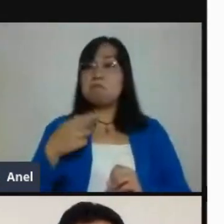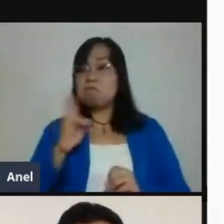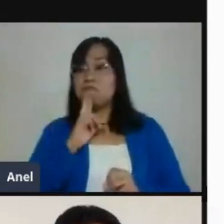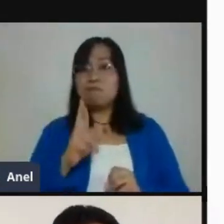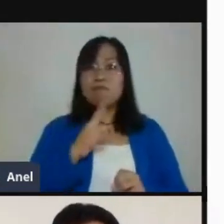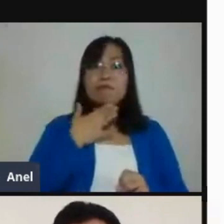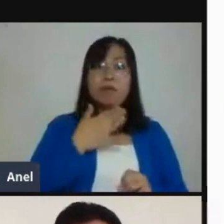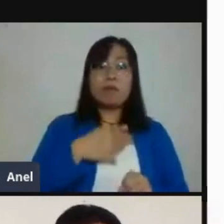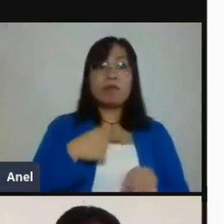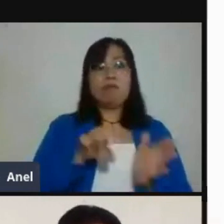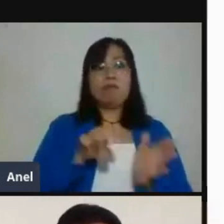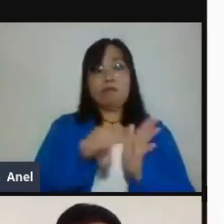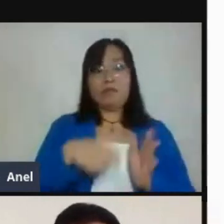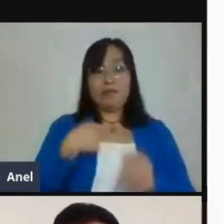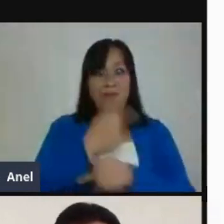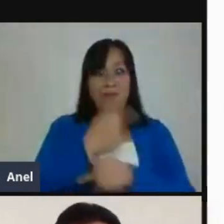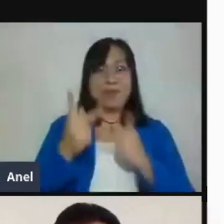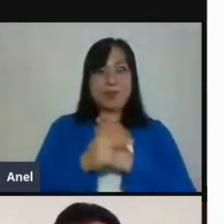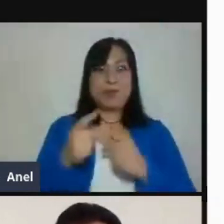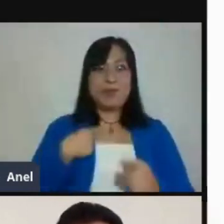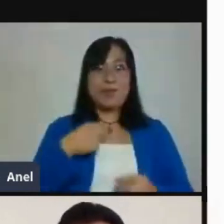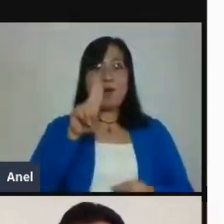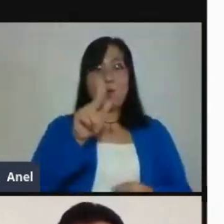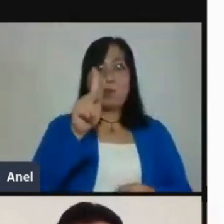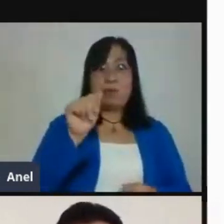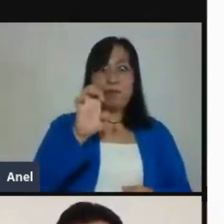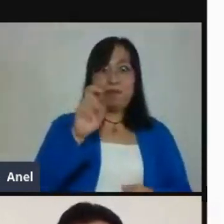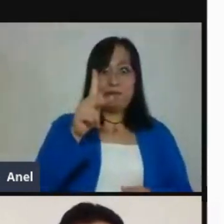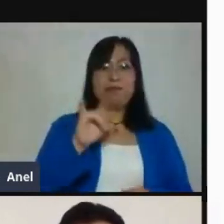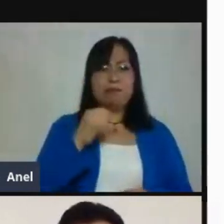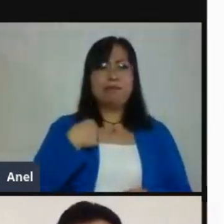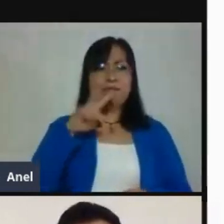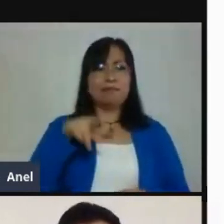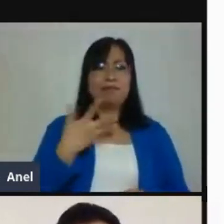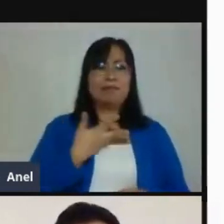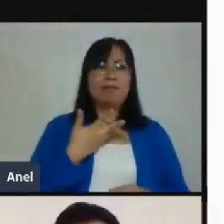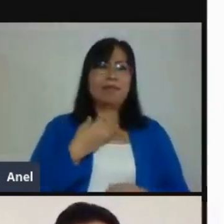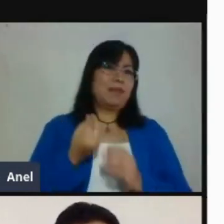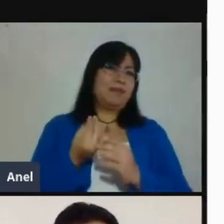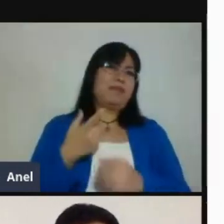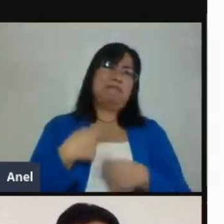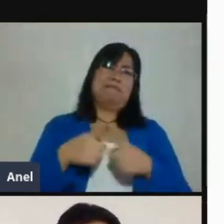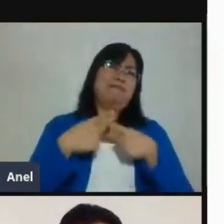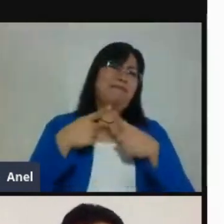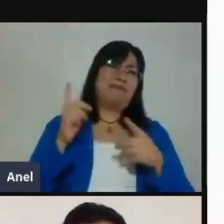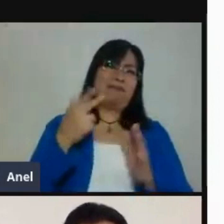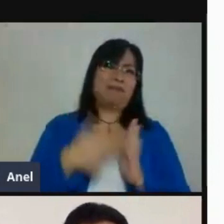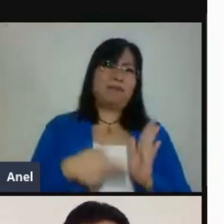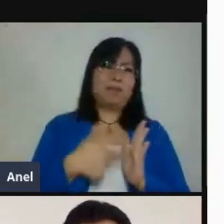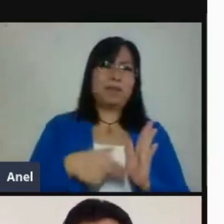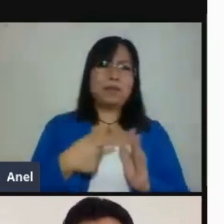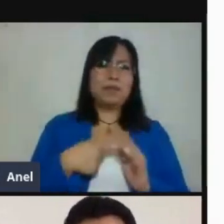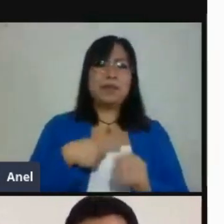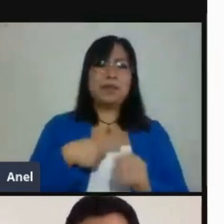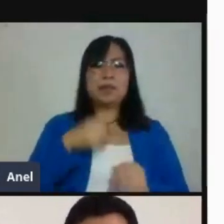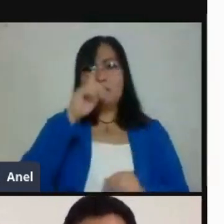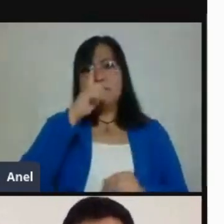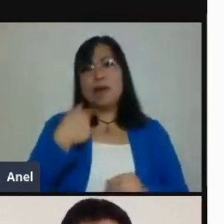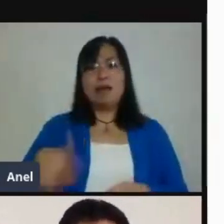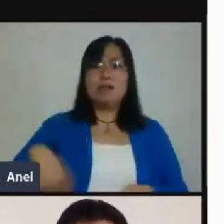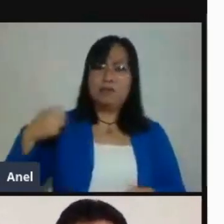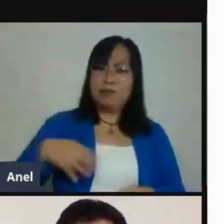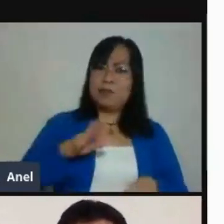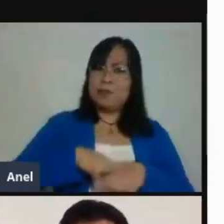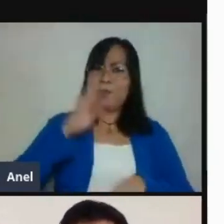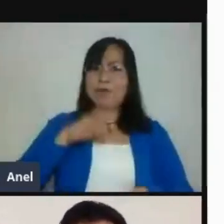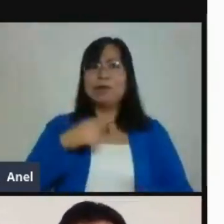variadas, un abanico que nos permite definir las comunicaciones tanto con el alumno como con